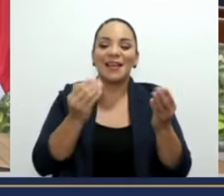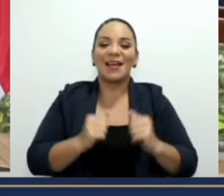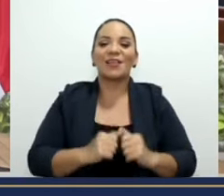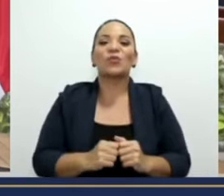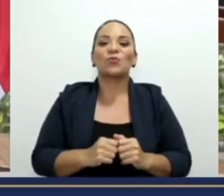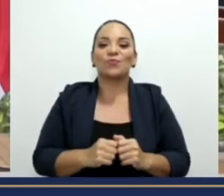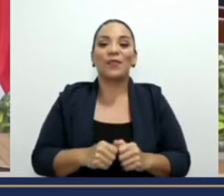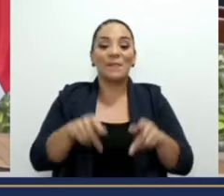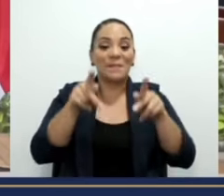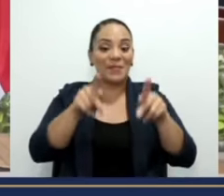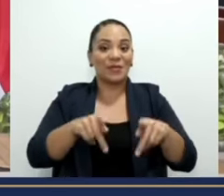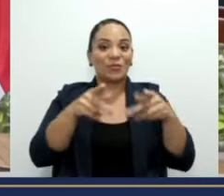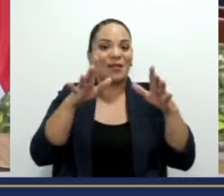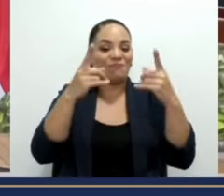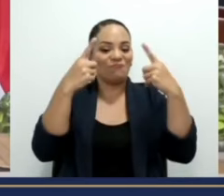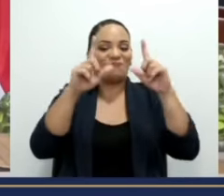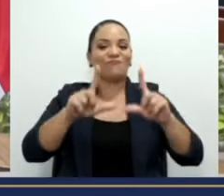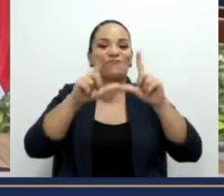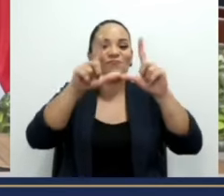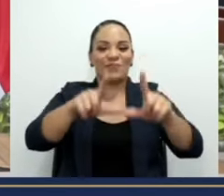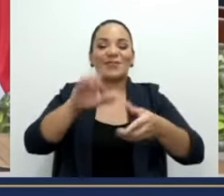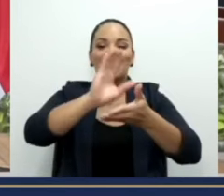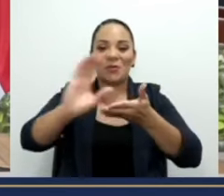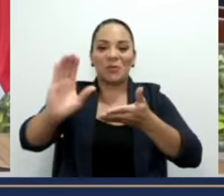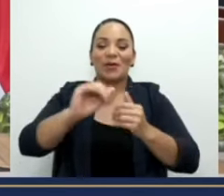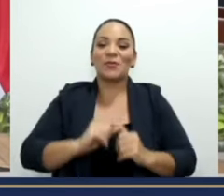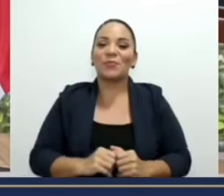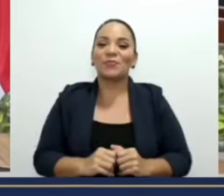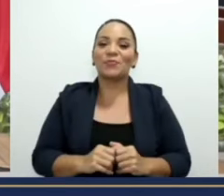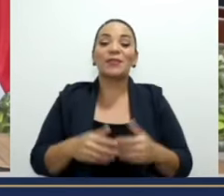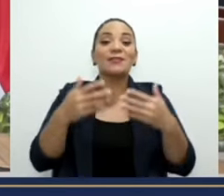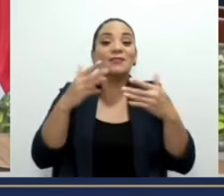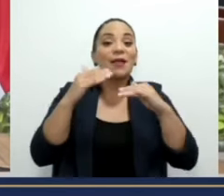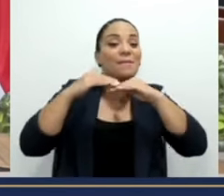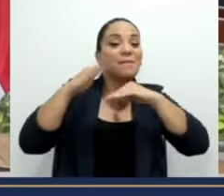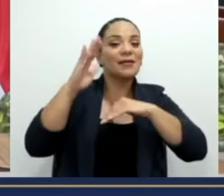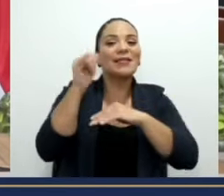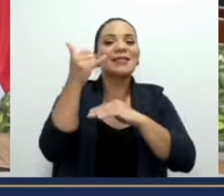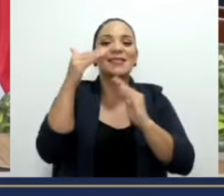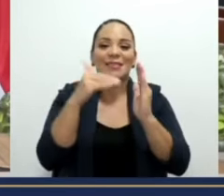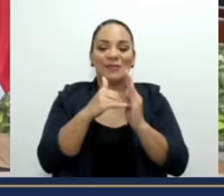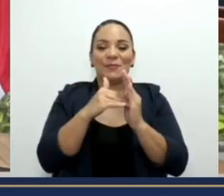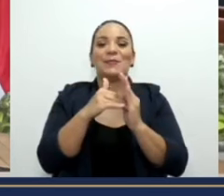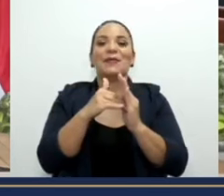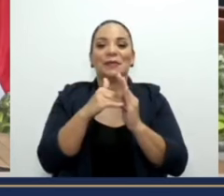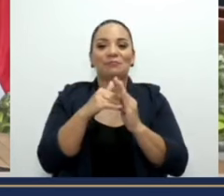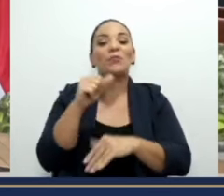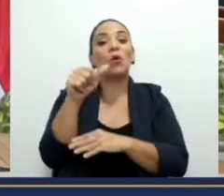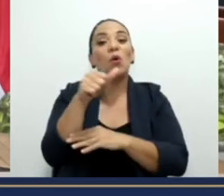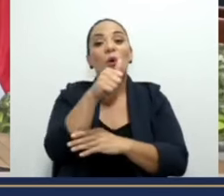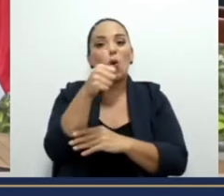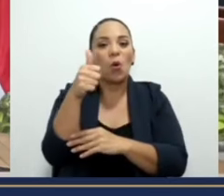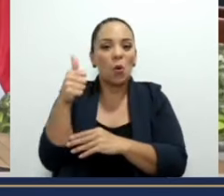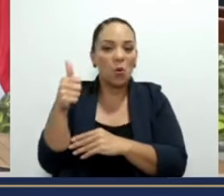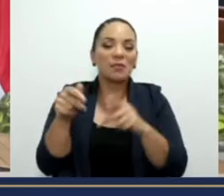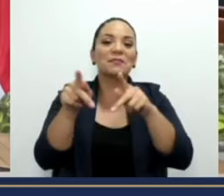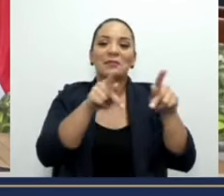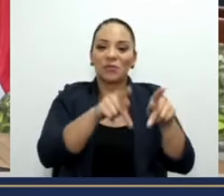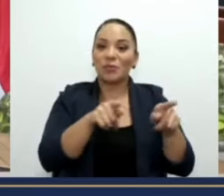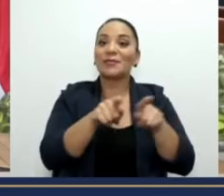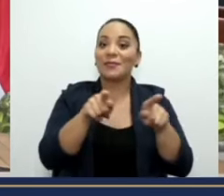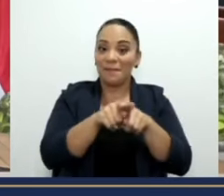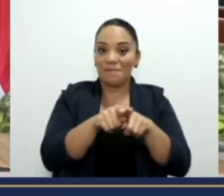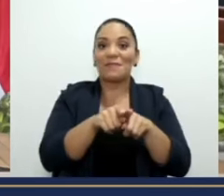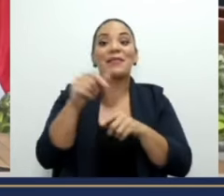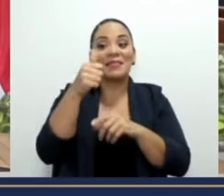bachilleres de educación secundaria. Hay ya más de 10 mil otras personas que